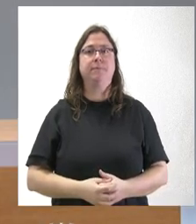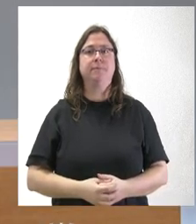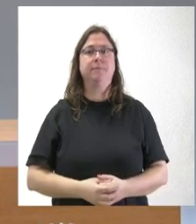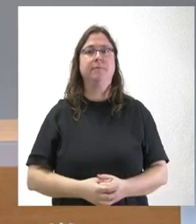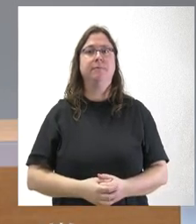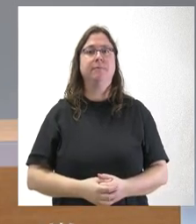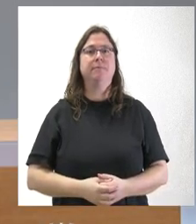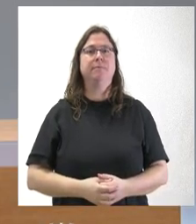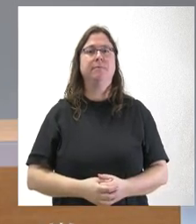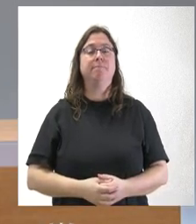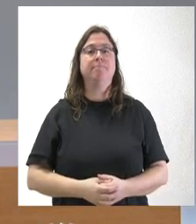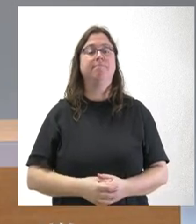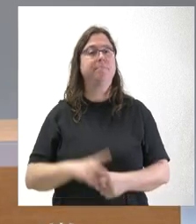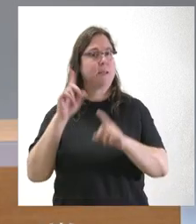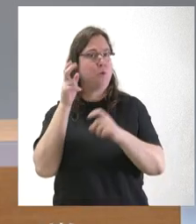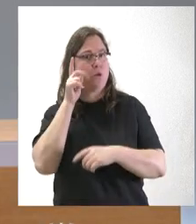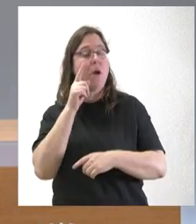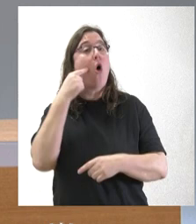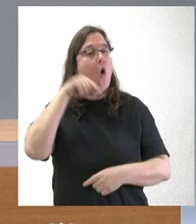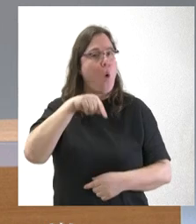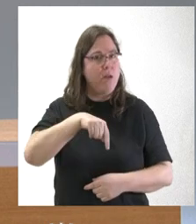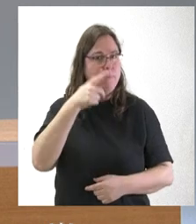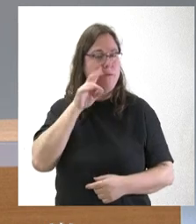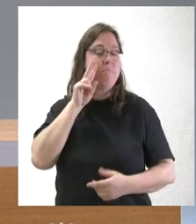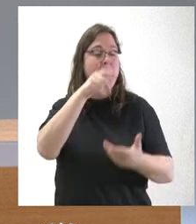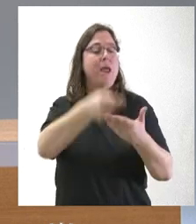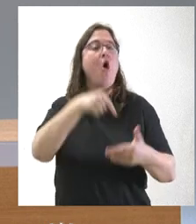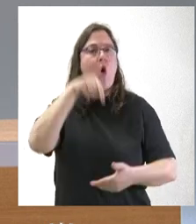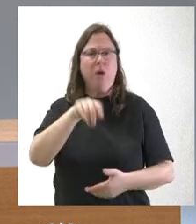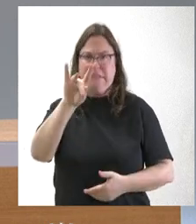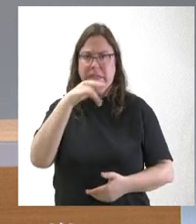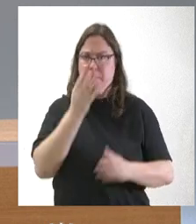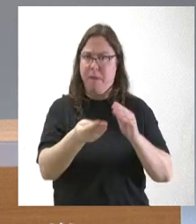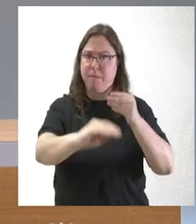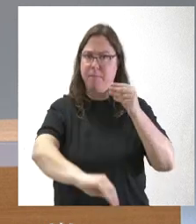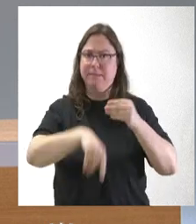De lo que llevamos hoy. Sí, sí, sí, habrá más.